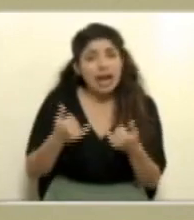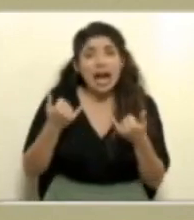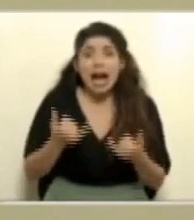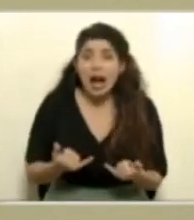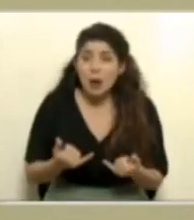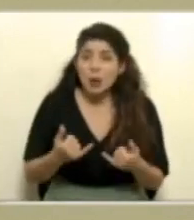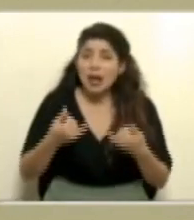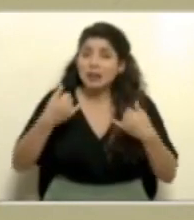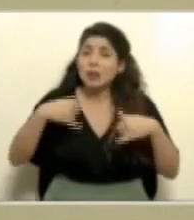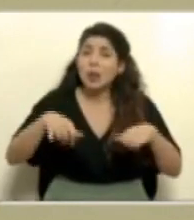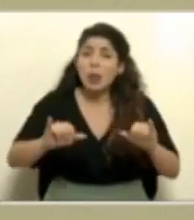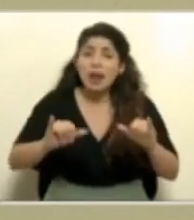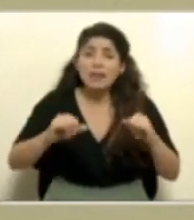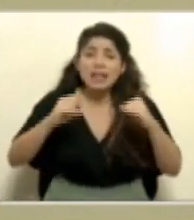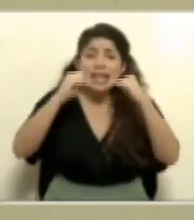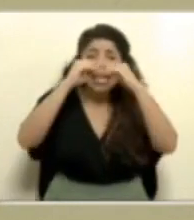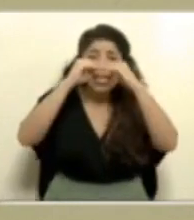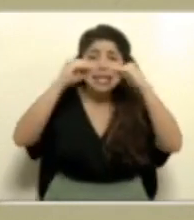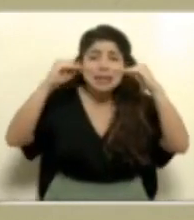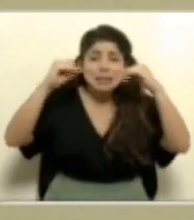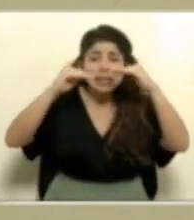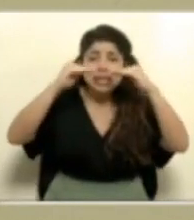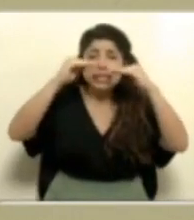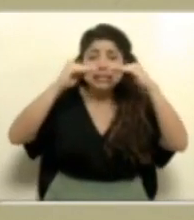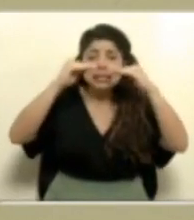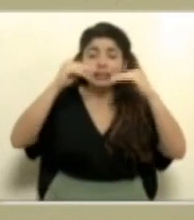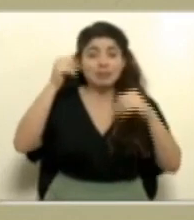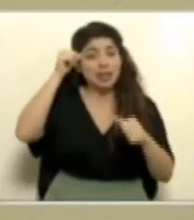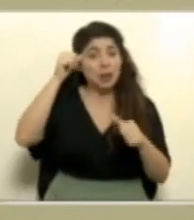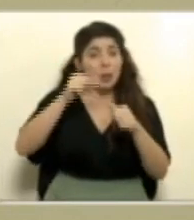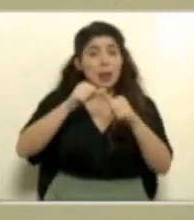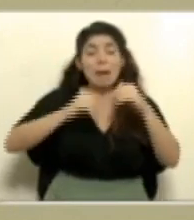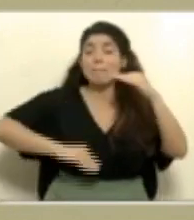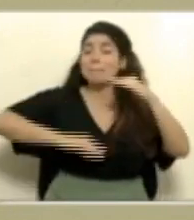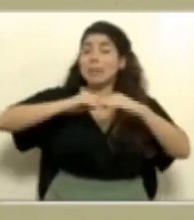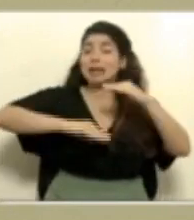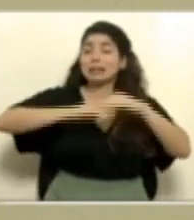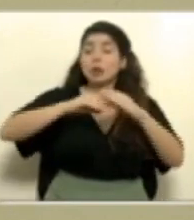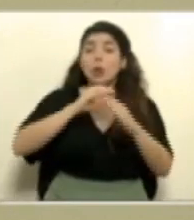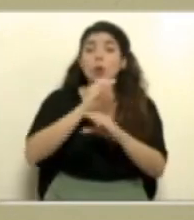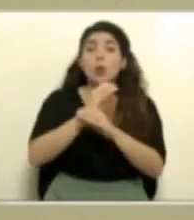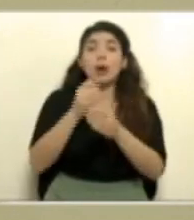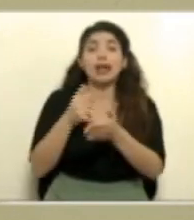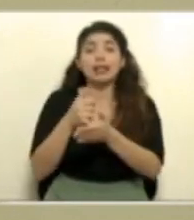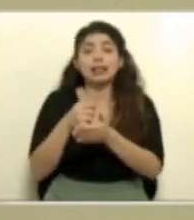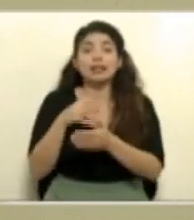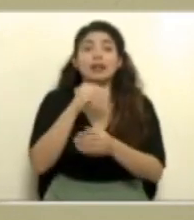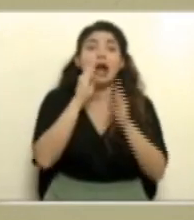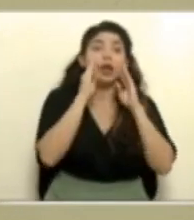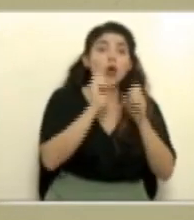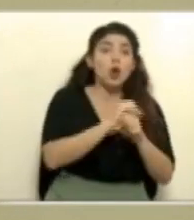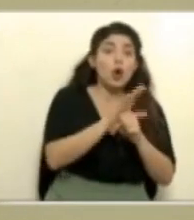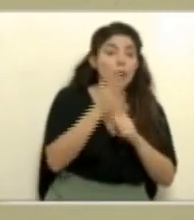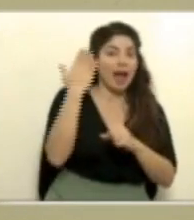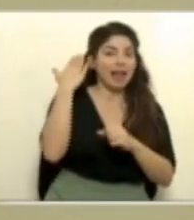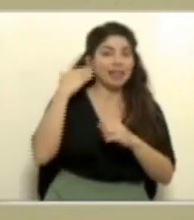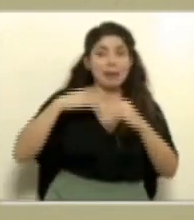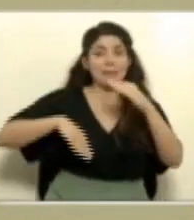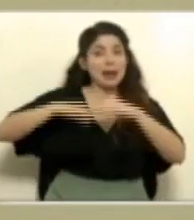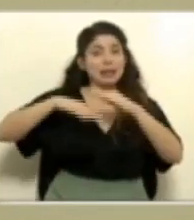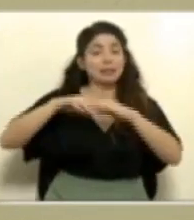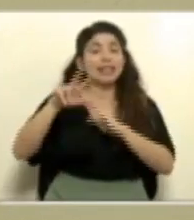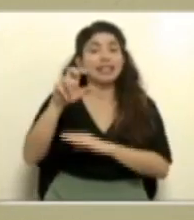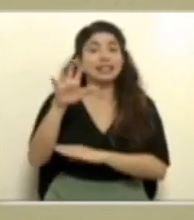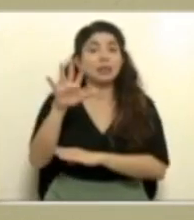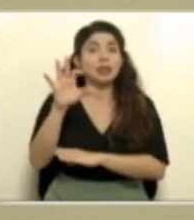en el puro límite de la capacidad máxima que habíamos indicado para UCI y COVID, que era de 359.